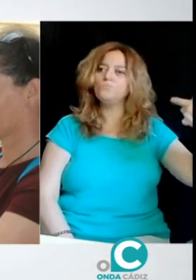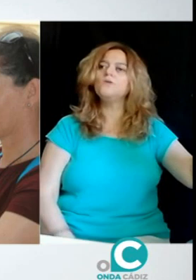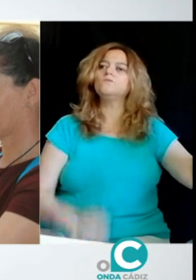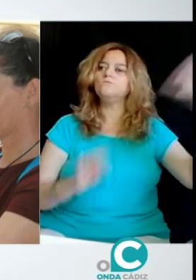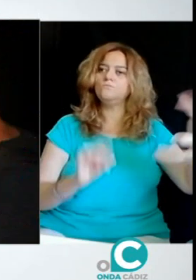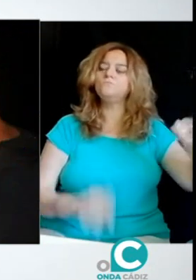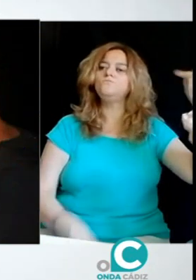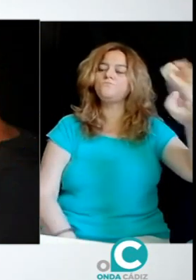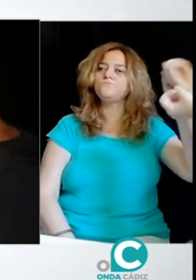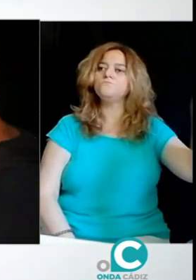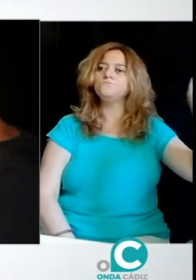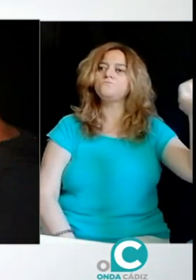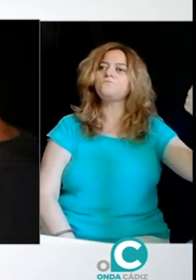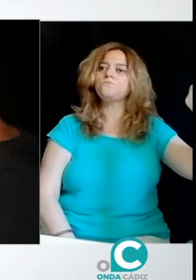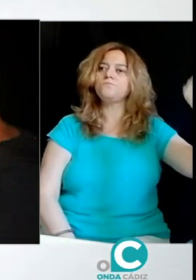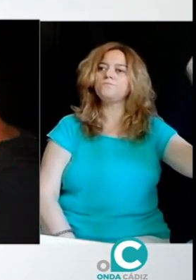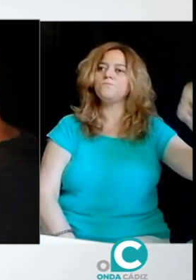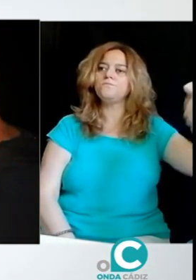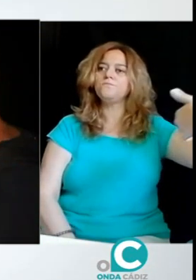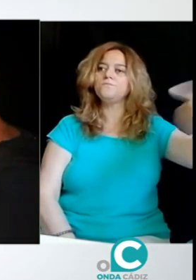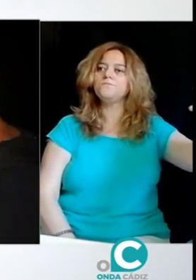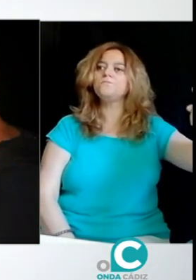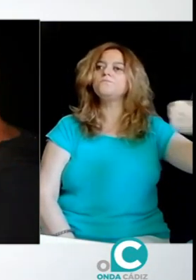desarrolláis en vuestra asociación a nivel andaluz.